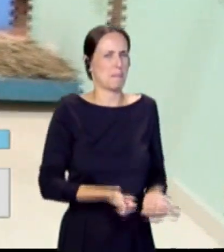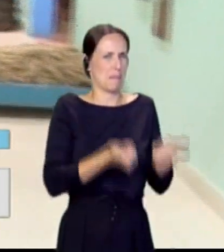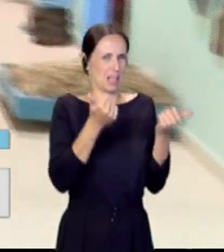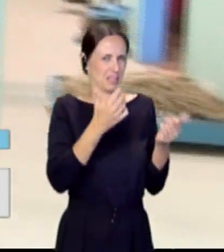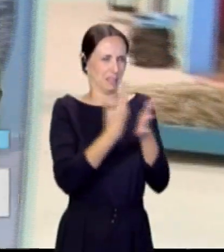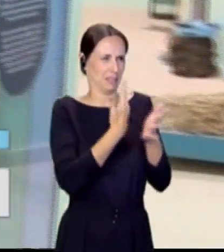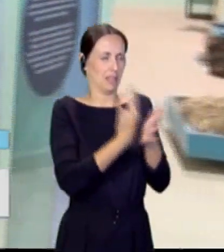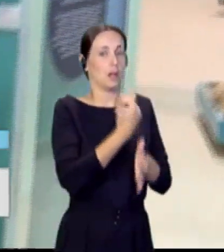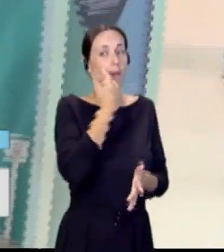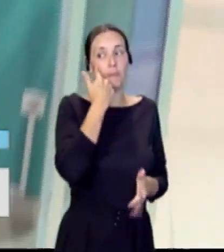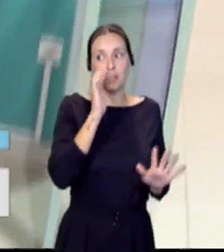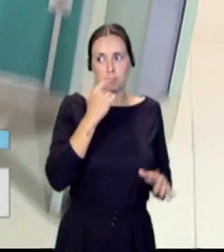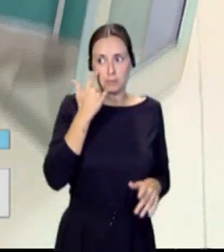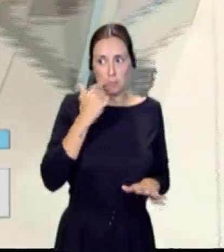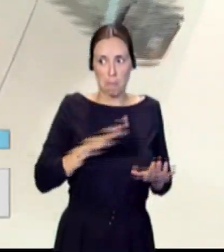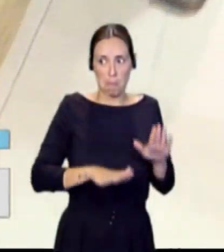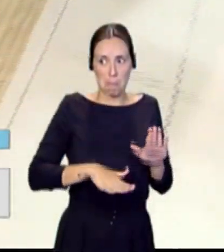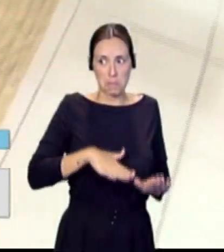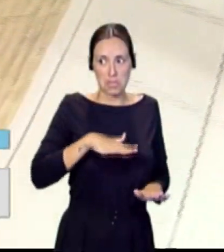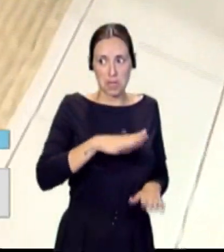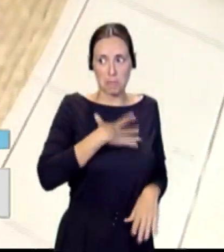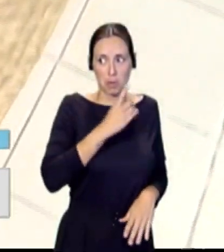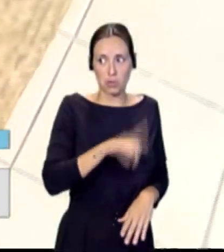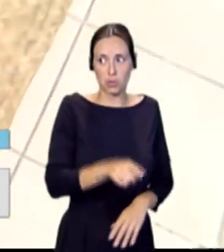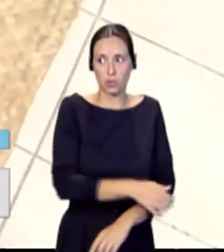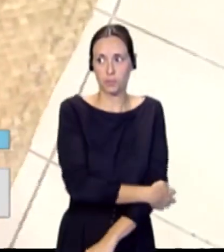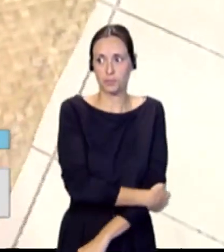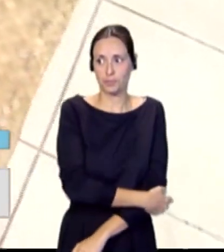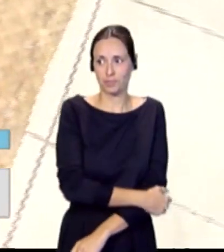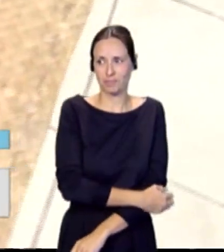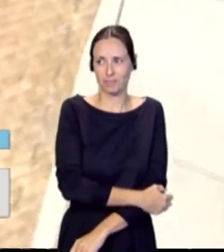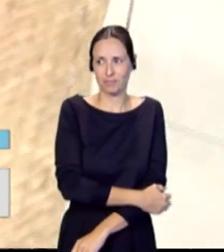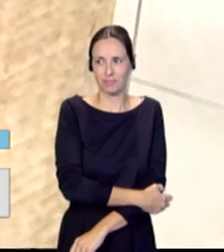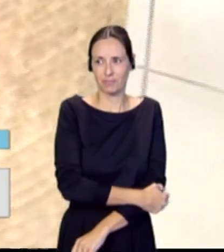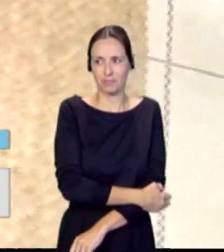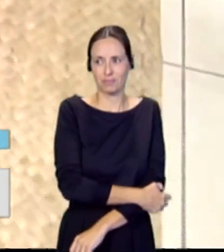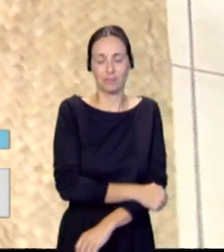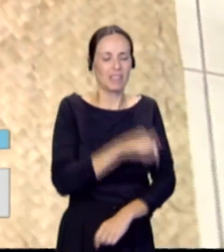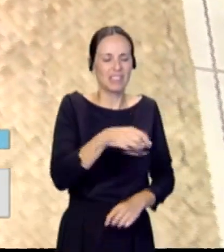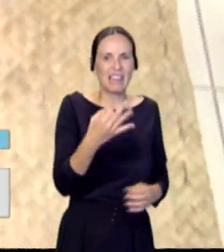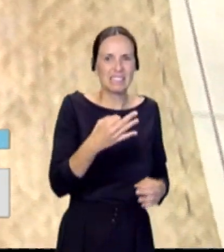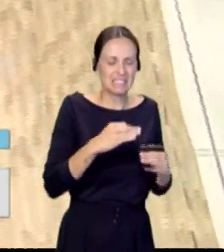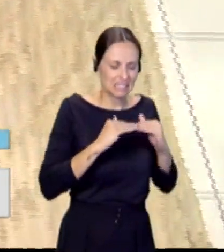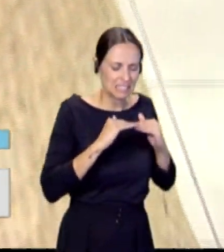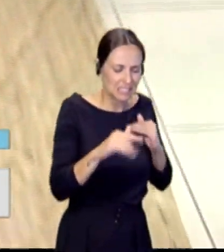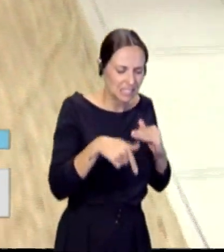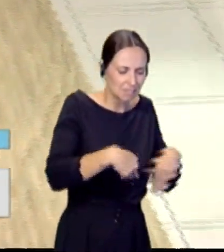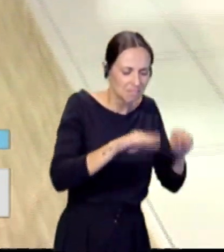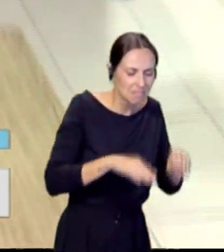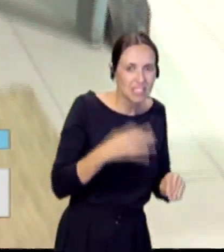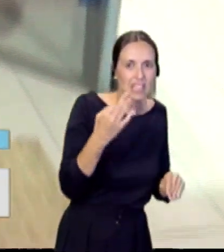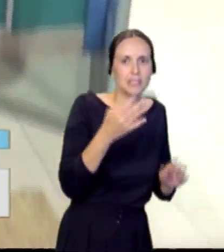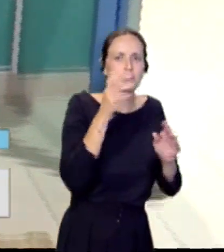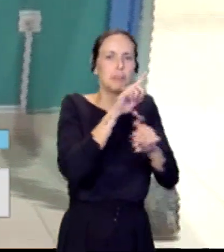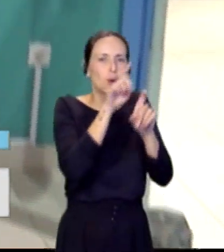si podré pisar esto, a ver si se puede pisar o no, y qué es exactamente. Se lo voy a preguntar también de Aider La Gomera a